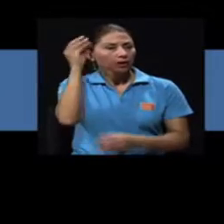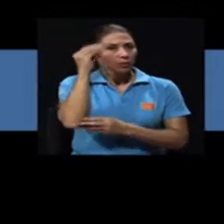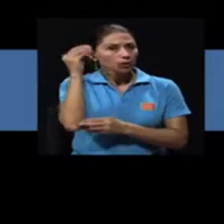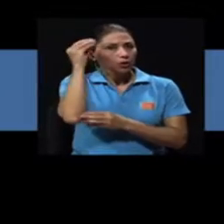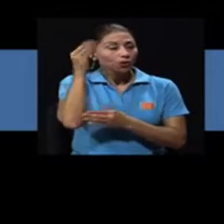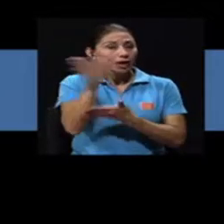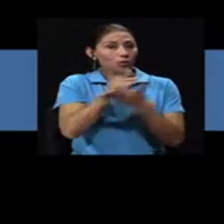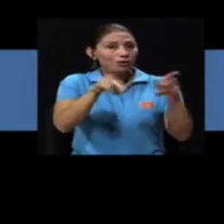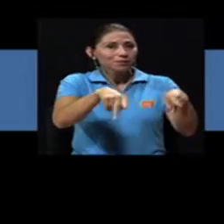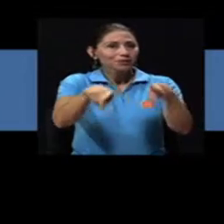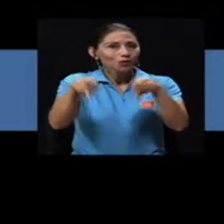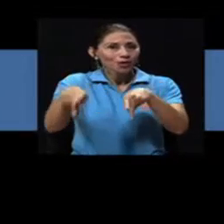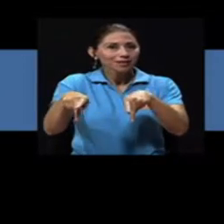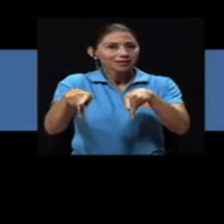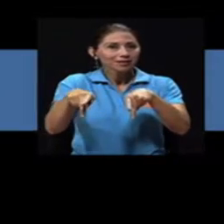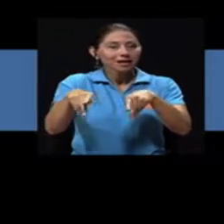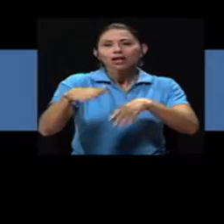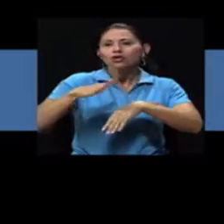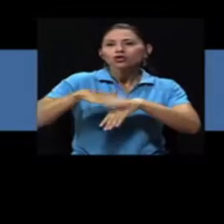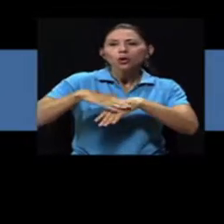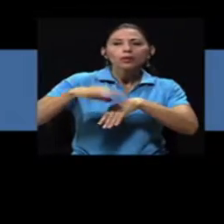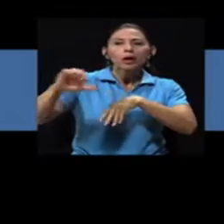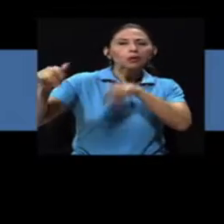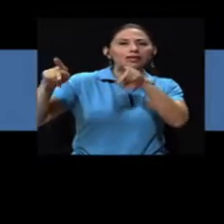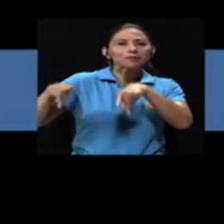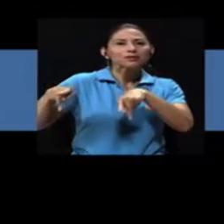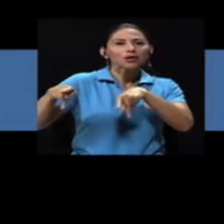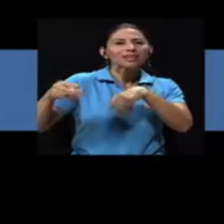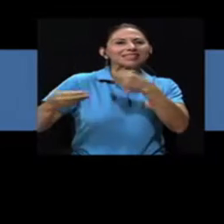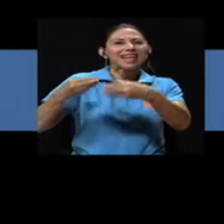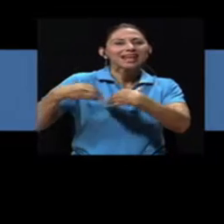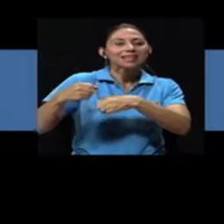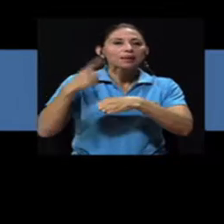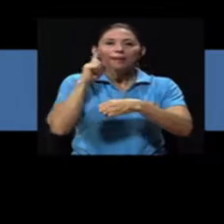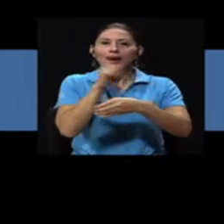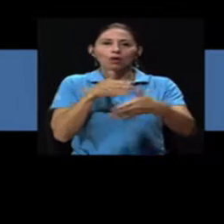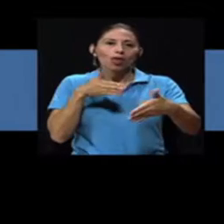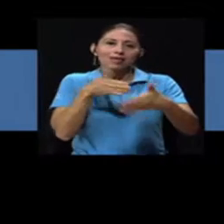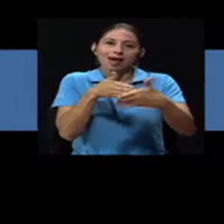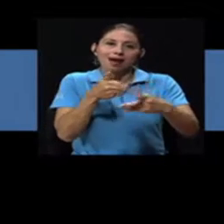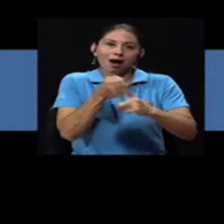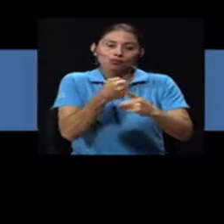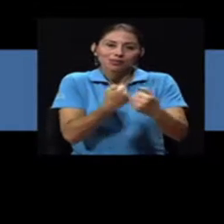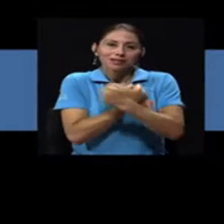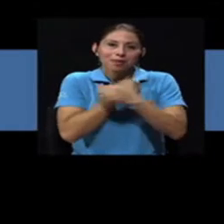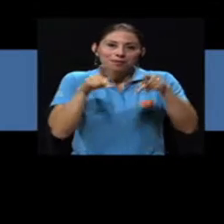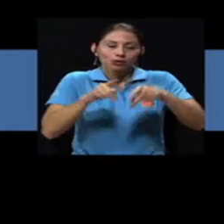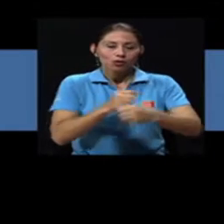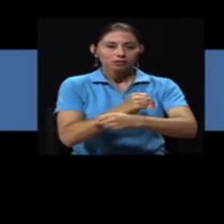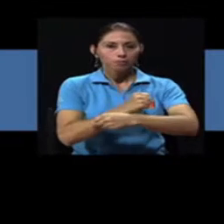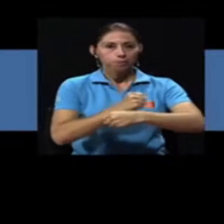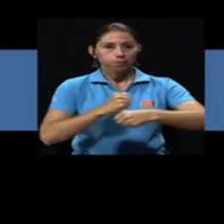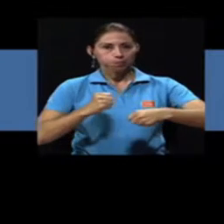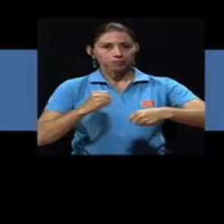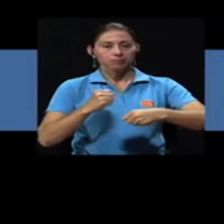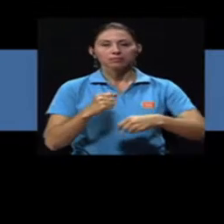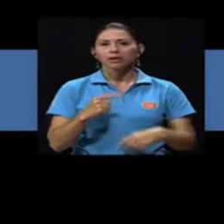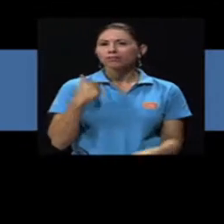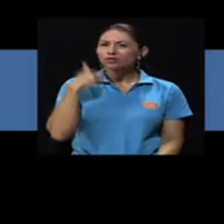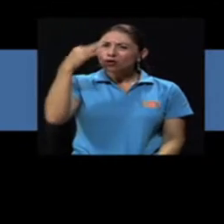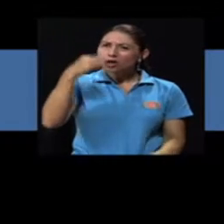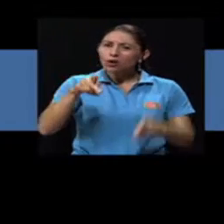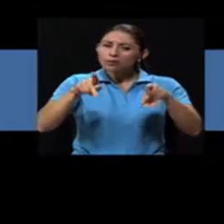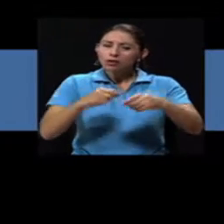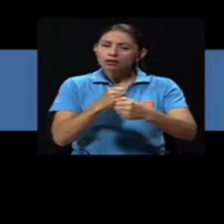escuchemos la opinión de algunas personas con respecto a lo que otros pueden hacer para no dañar la autoestima de personas con obesidad. Supongo que se sentirían mal